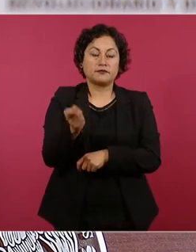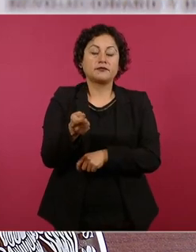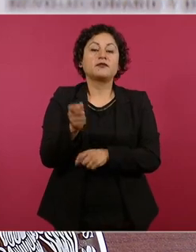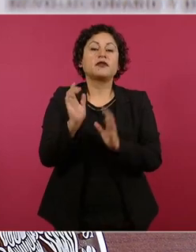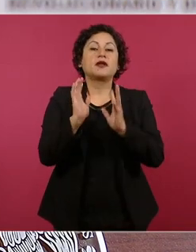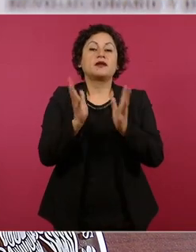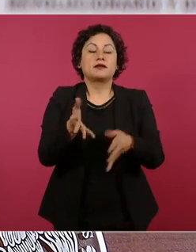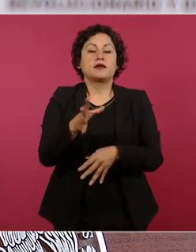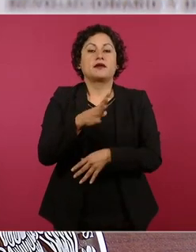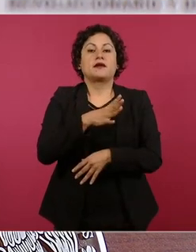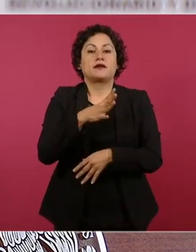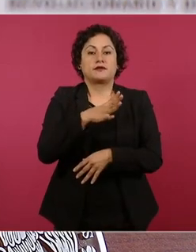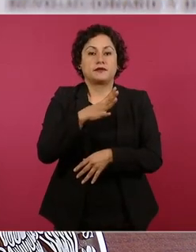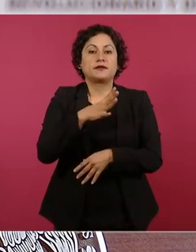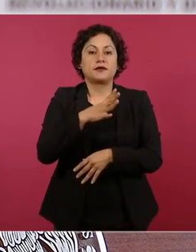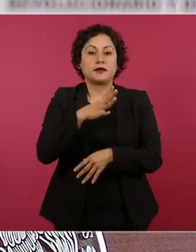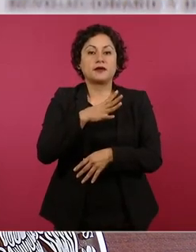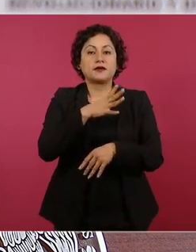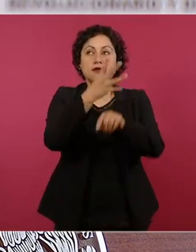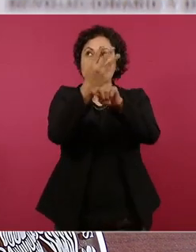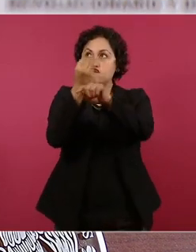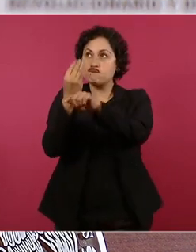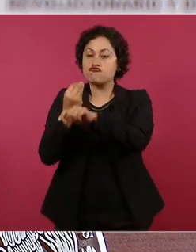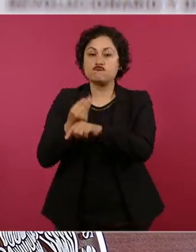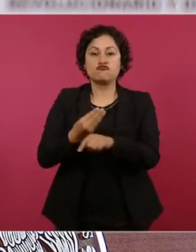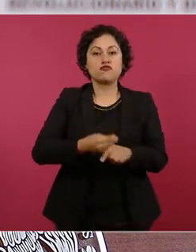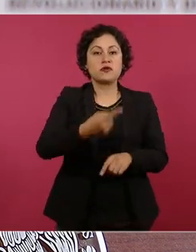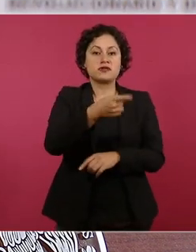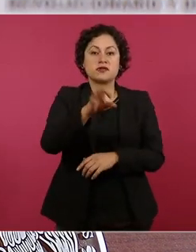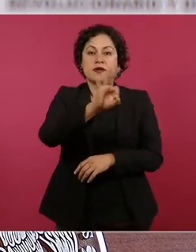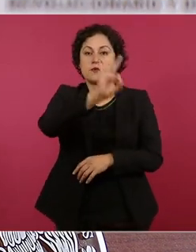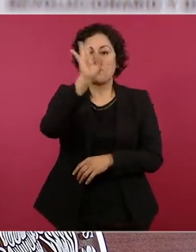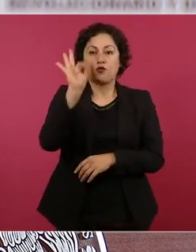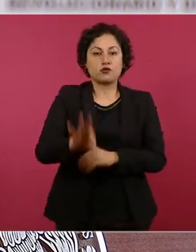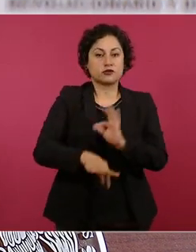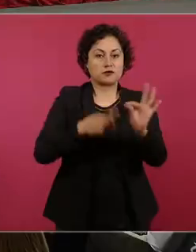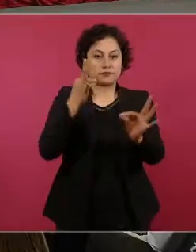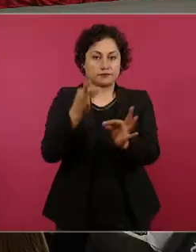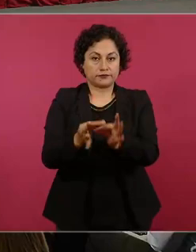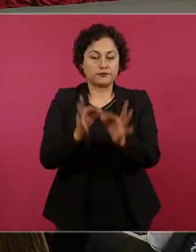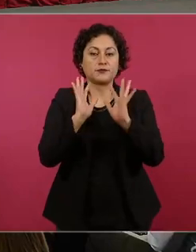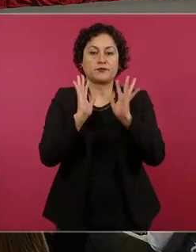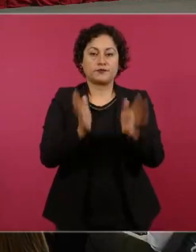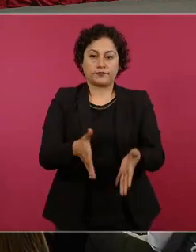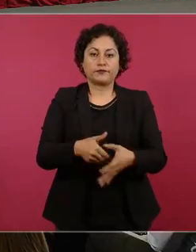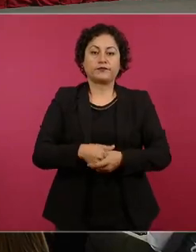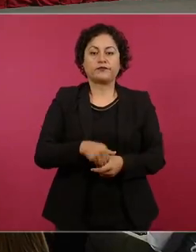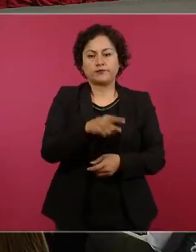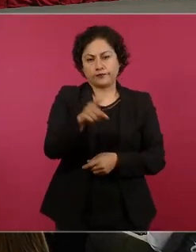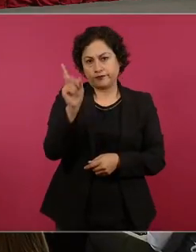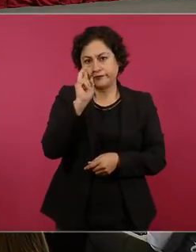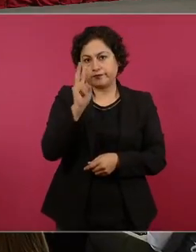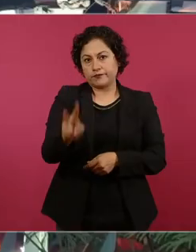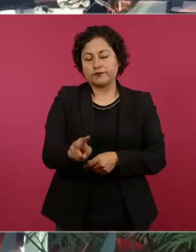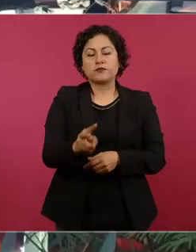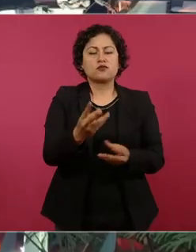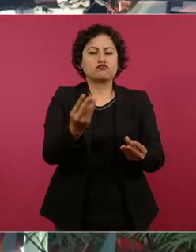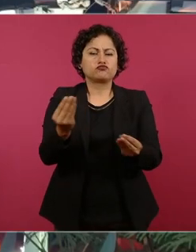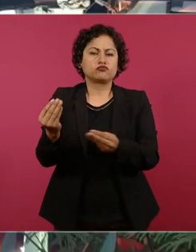restablecimiento total del suministro eléctrico, que como ustedes vieron, miles de trabajadores, tres mil